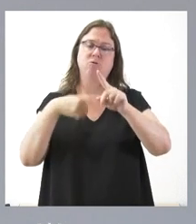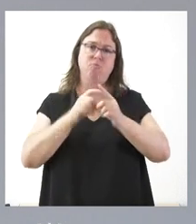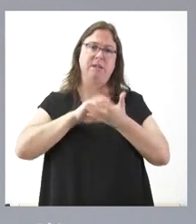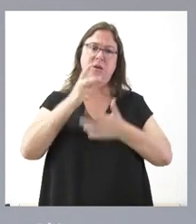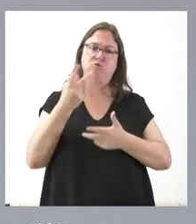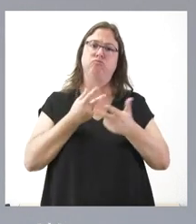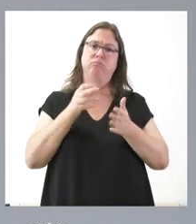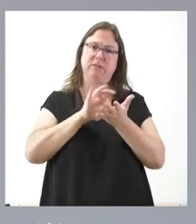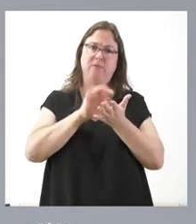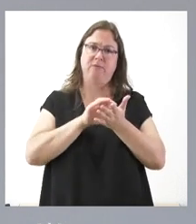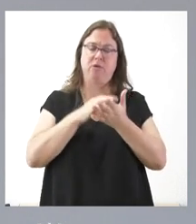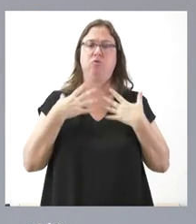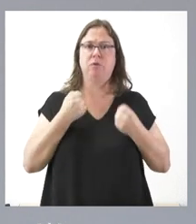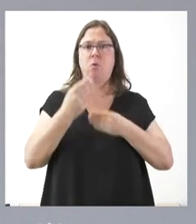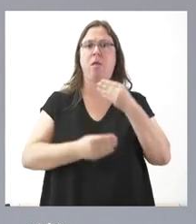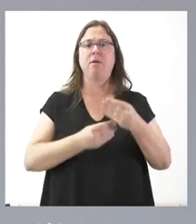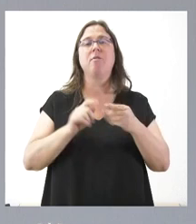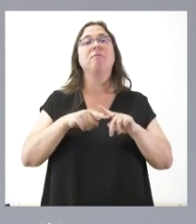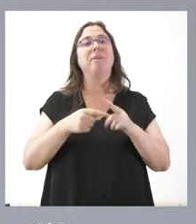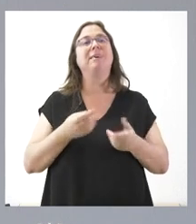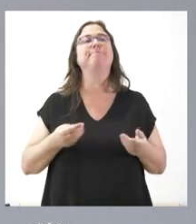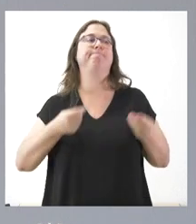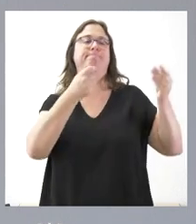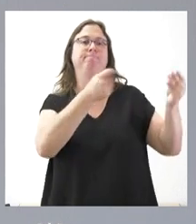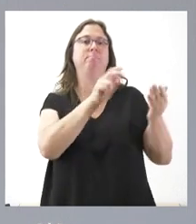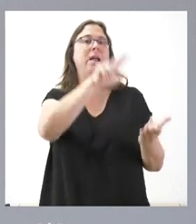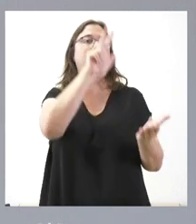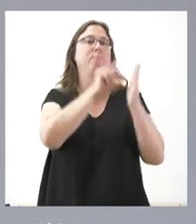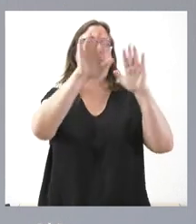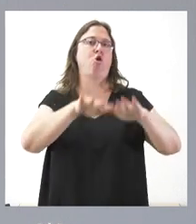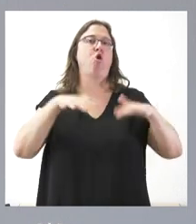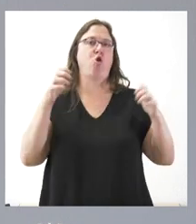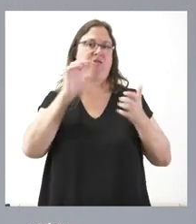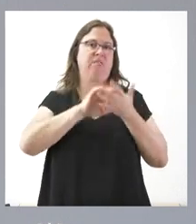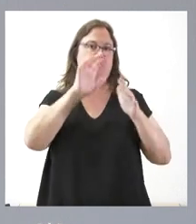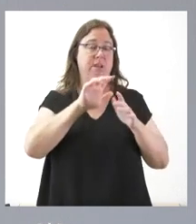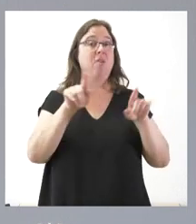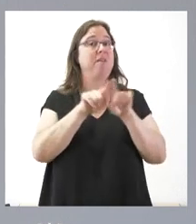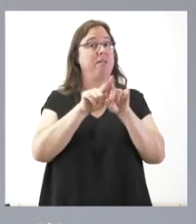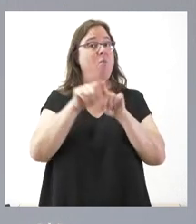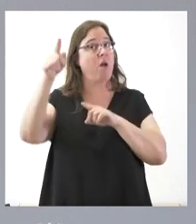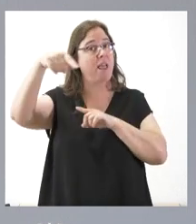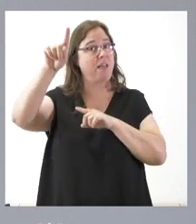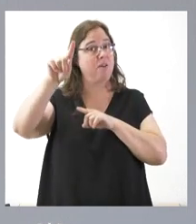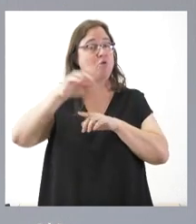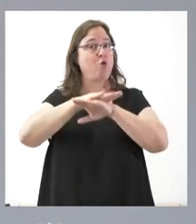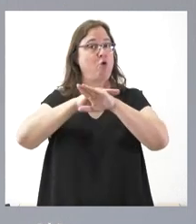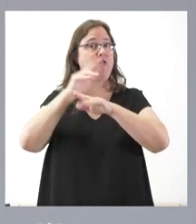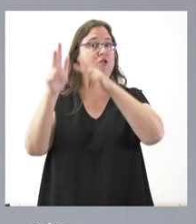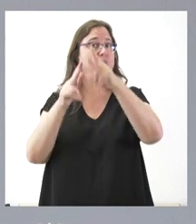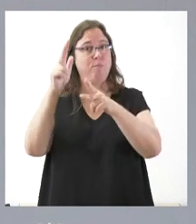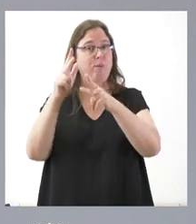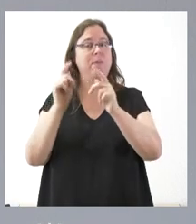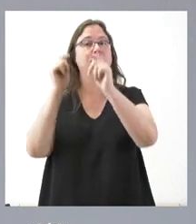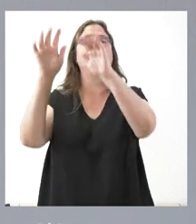y, segundo, damos traslado para, en su caso, su aprobación a las Cortes de Castilla y León, igual que por parte del Gobierno vasco se trasladará